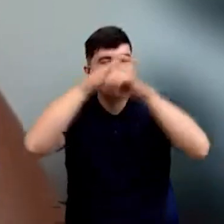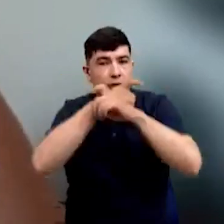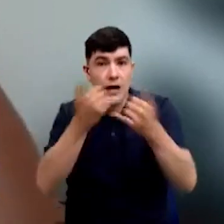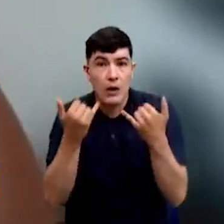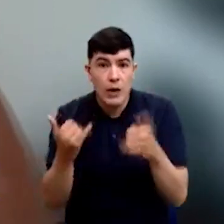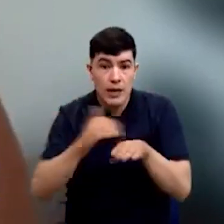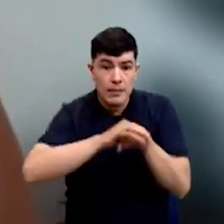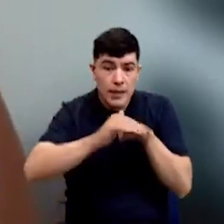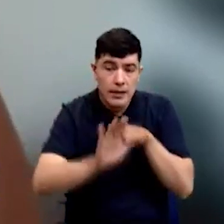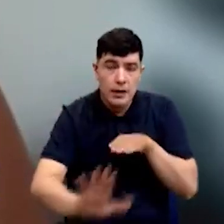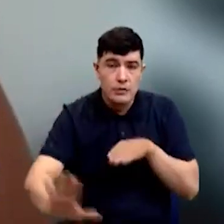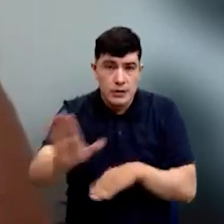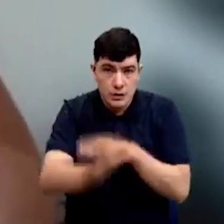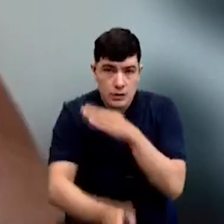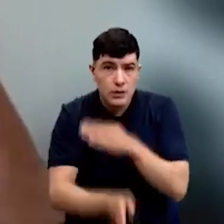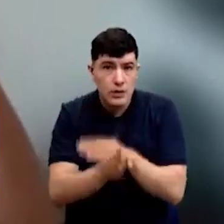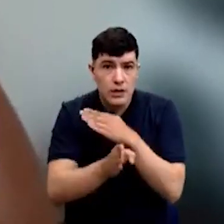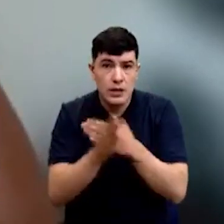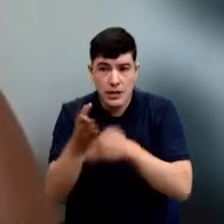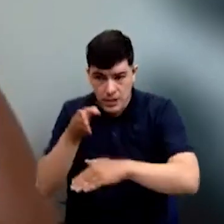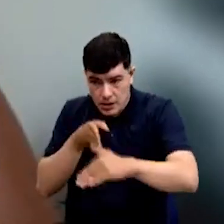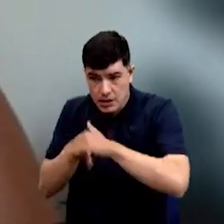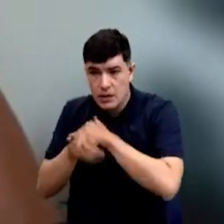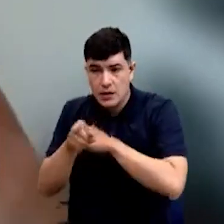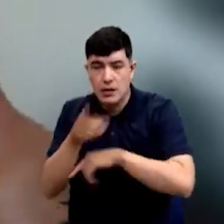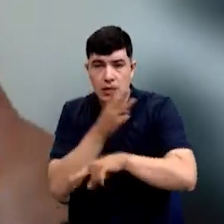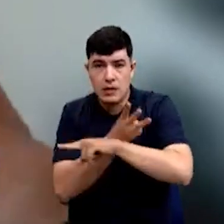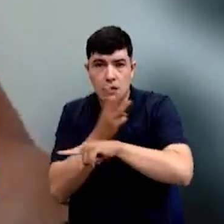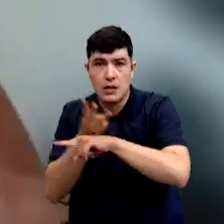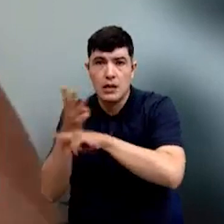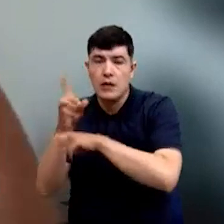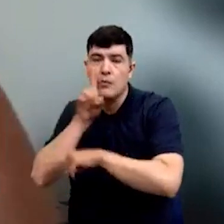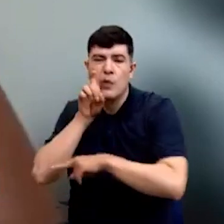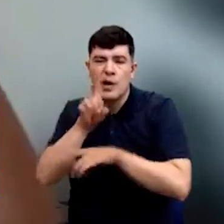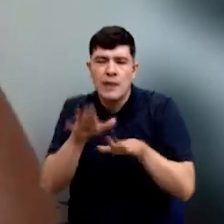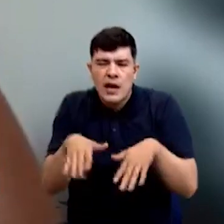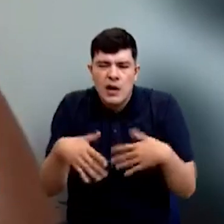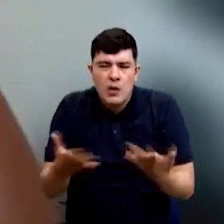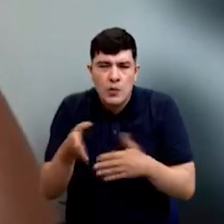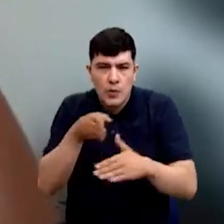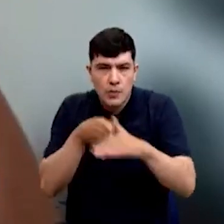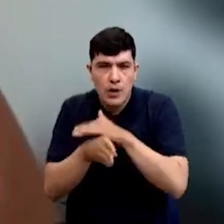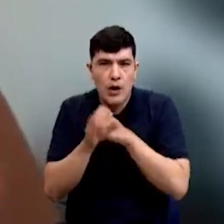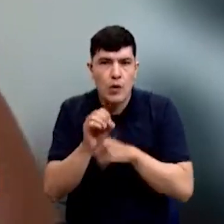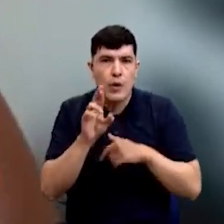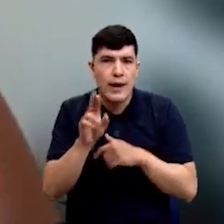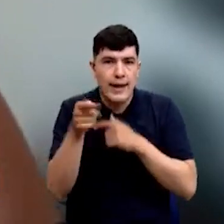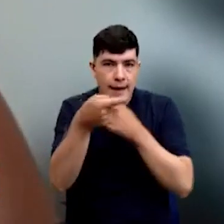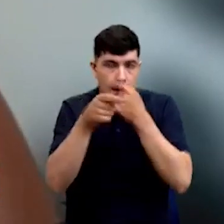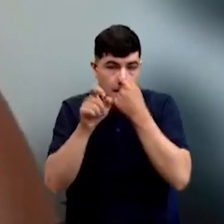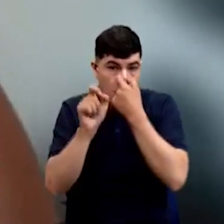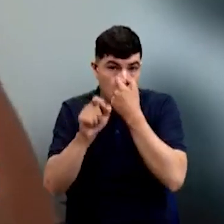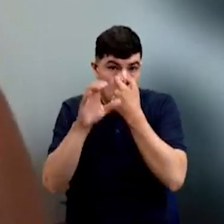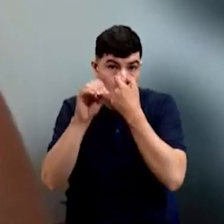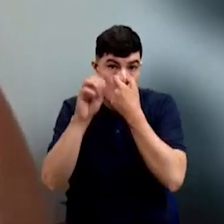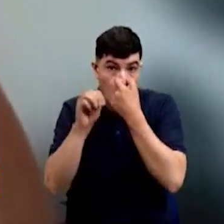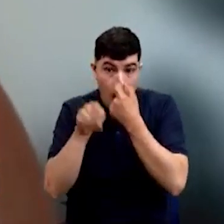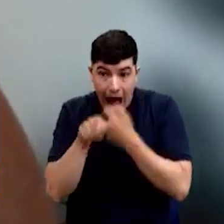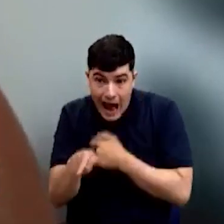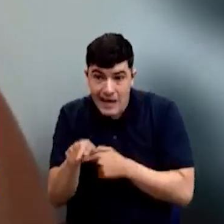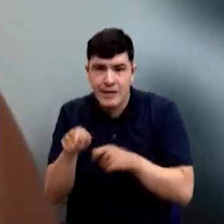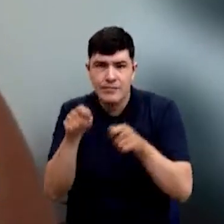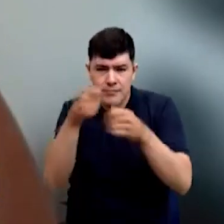es que ingresen a nuestra página web, Bucaramanga.comovamos.org, allí van a encontrar los